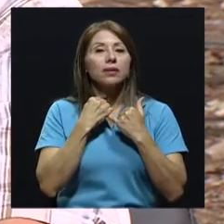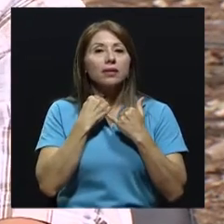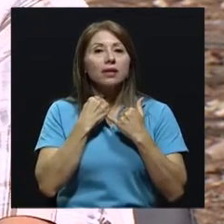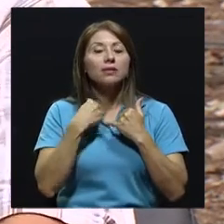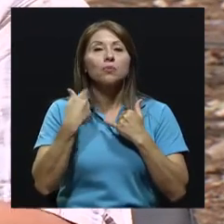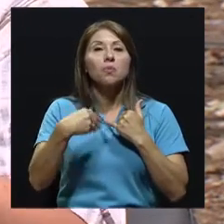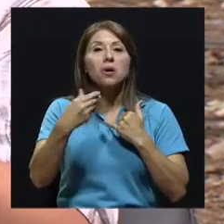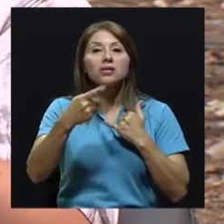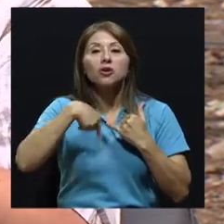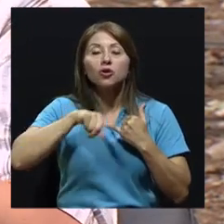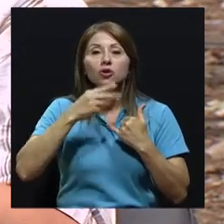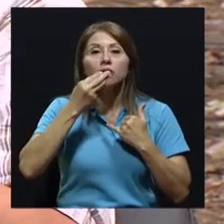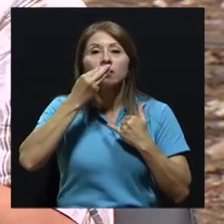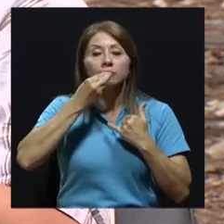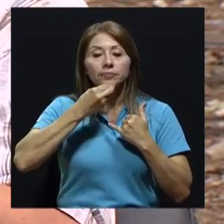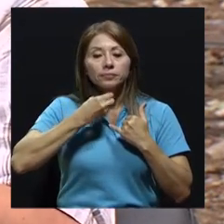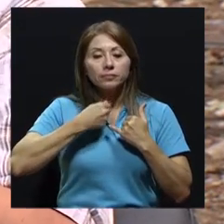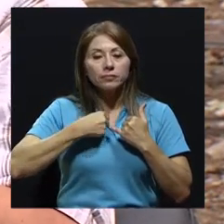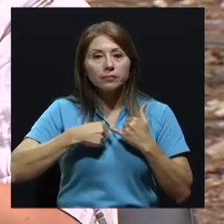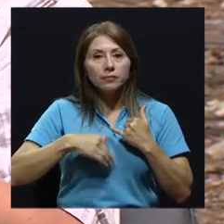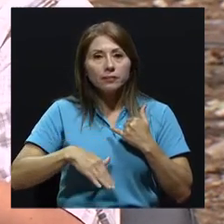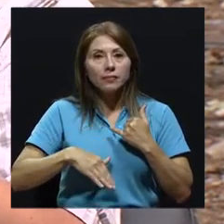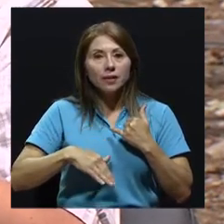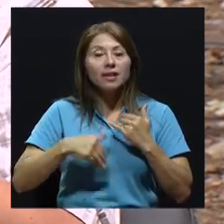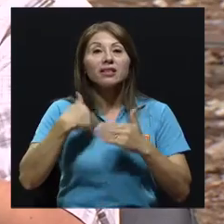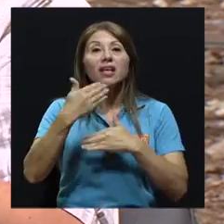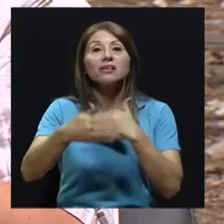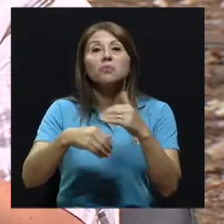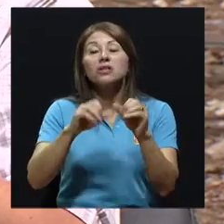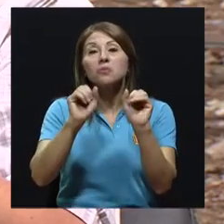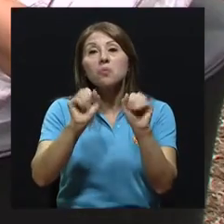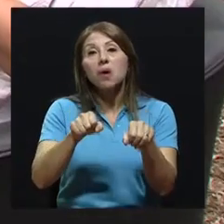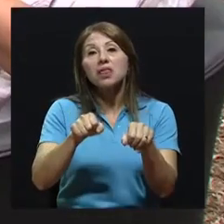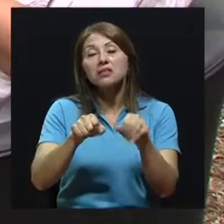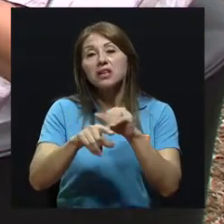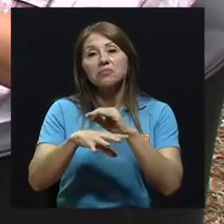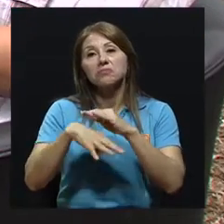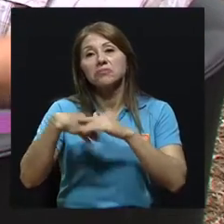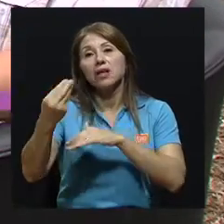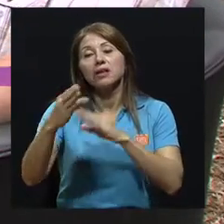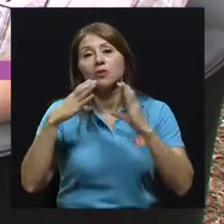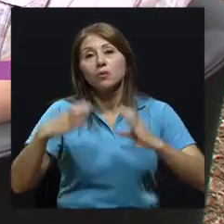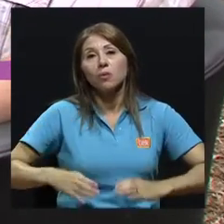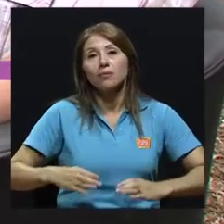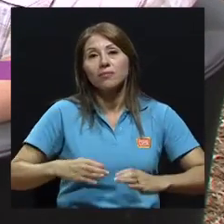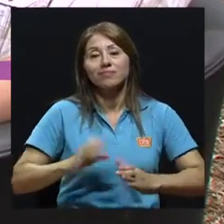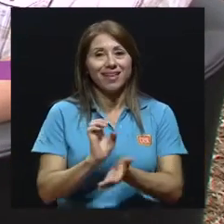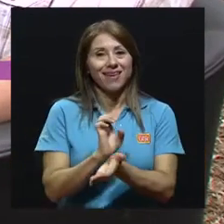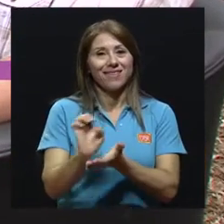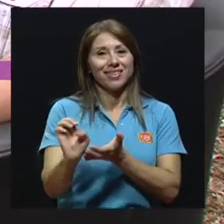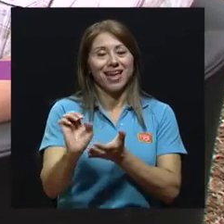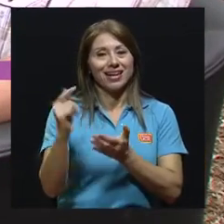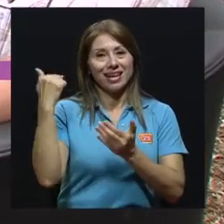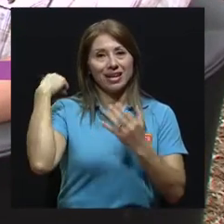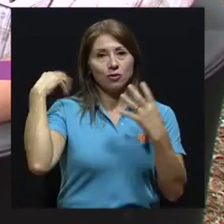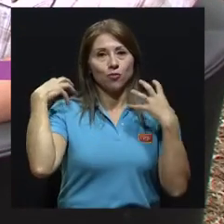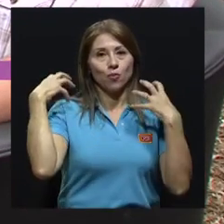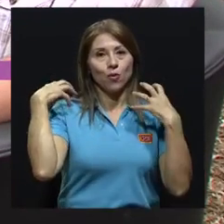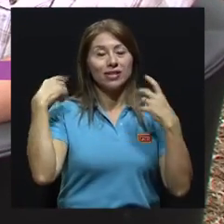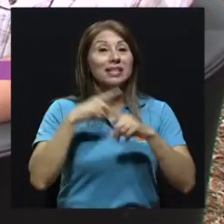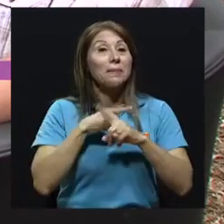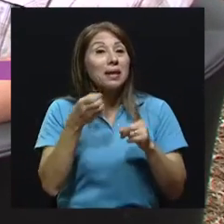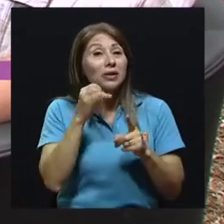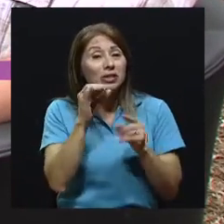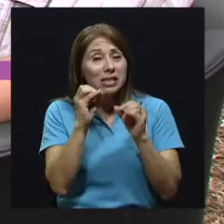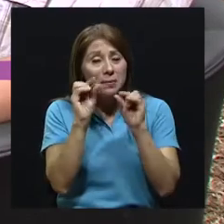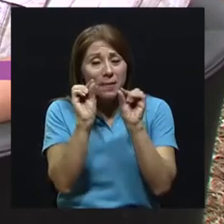partículas, las podemos expulsar y evitar que lleguen directamente a los pulmones. Pero, conforme vamos bajando de tamaño, vamos bajando el tamaño de las